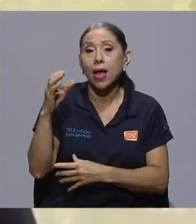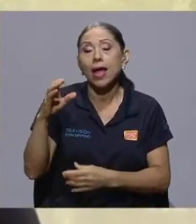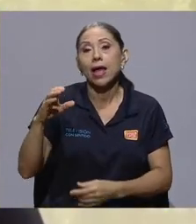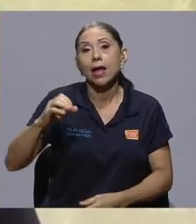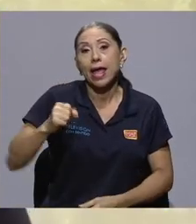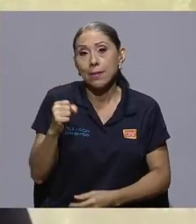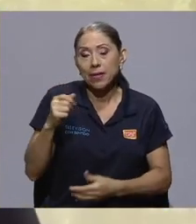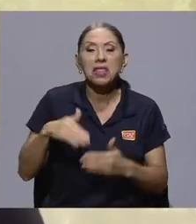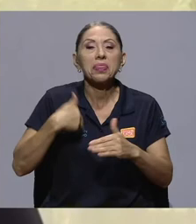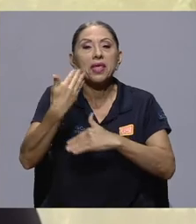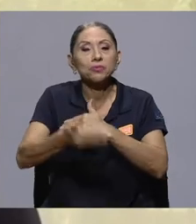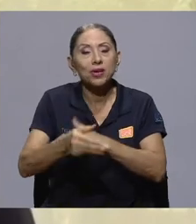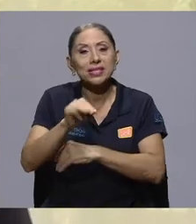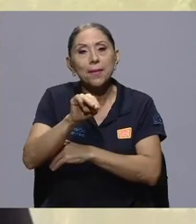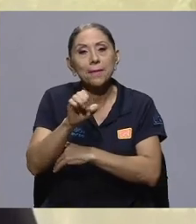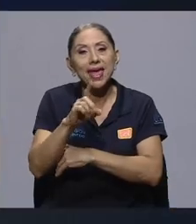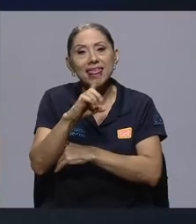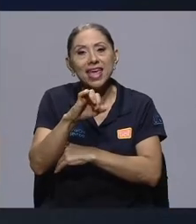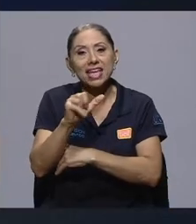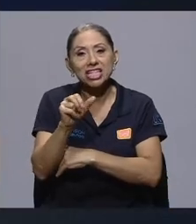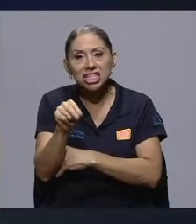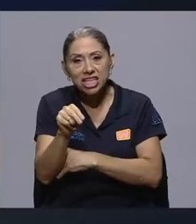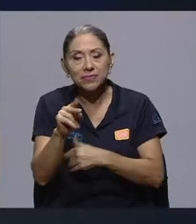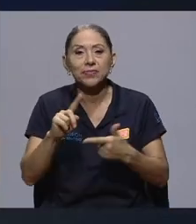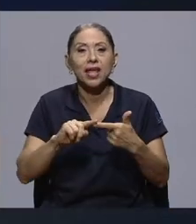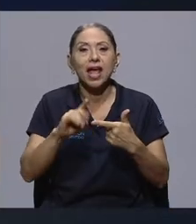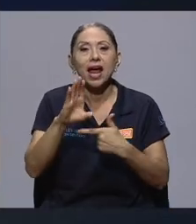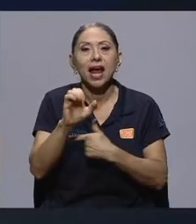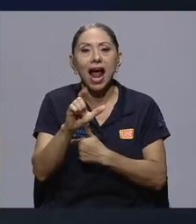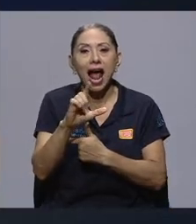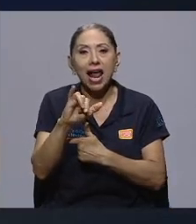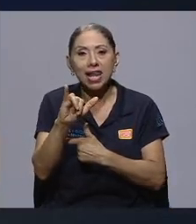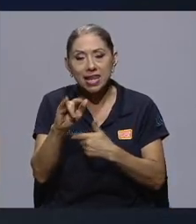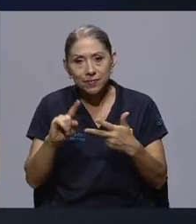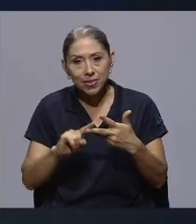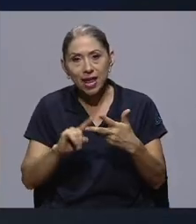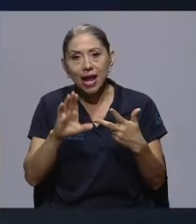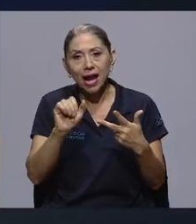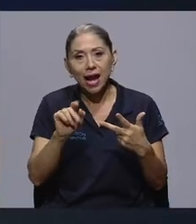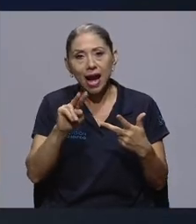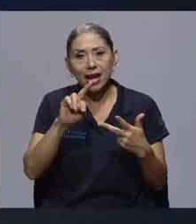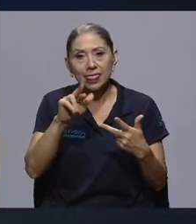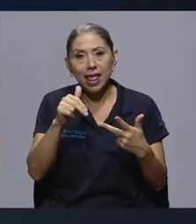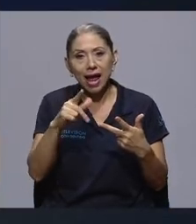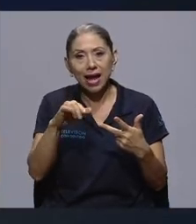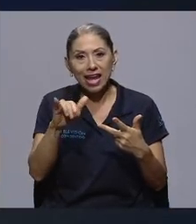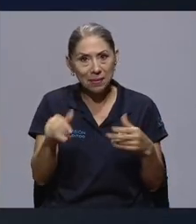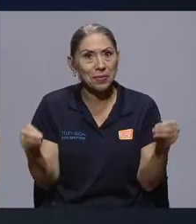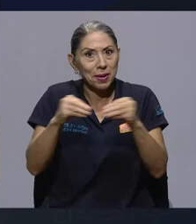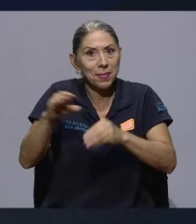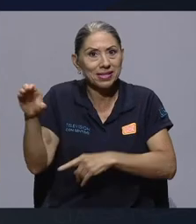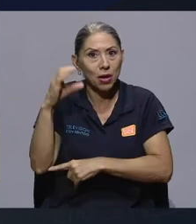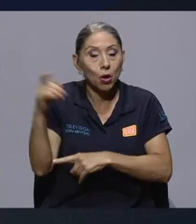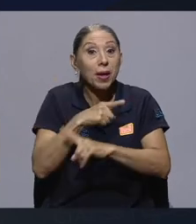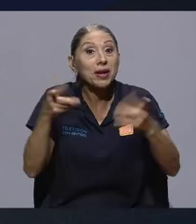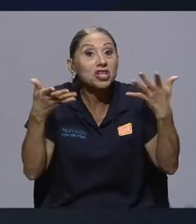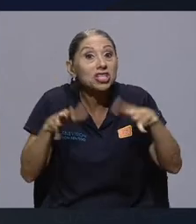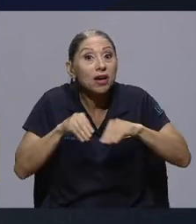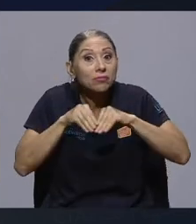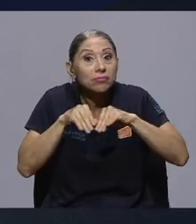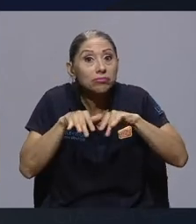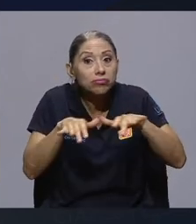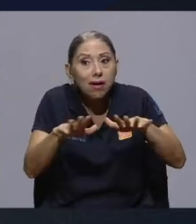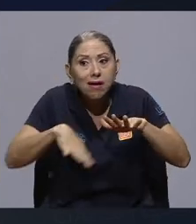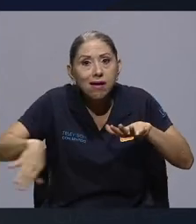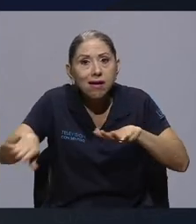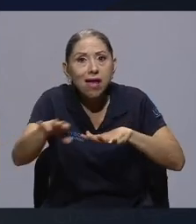Medellín y Cali y Cartagena para abarcar más territorio de Colombia, pero también tenemos ya unidad de expansión armándose